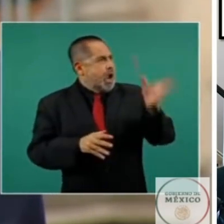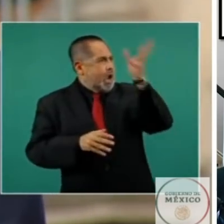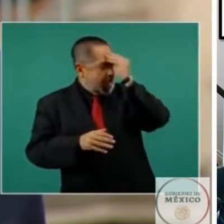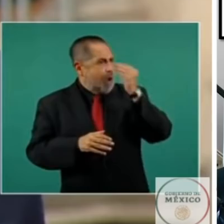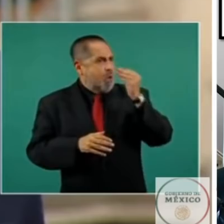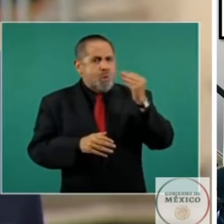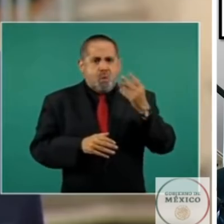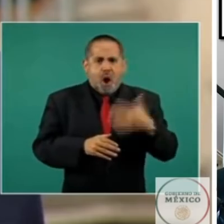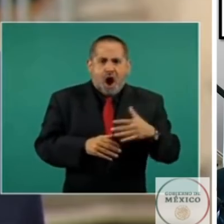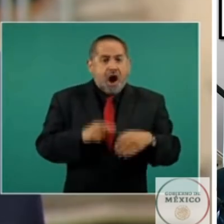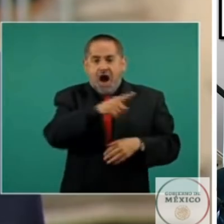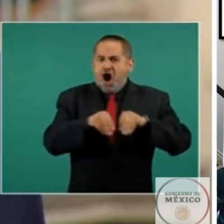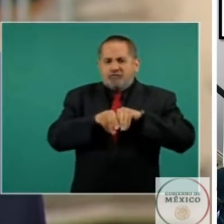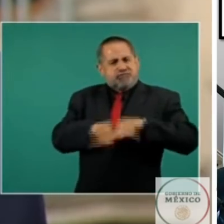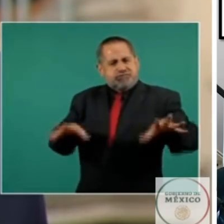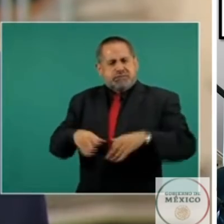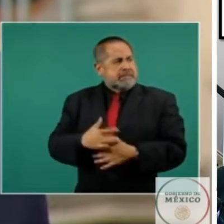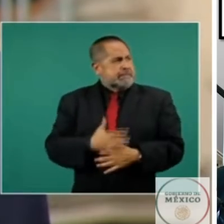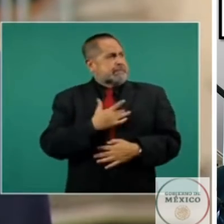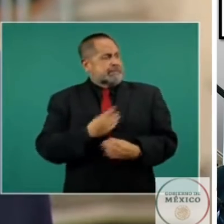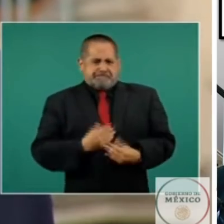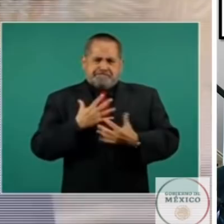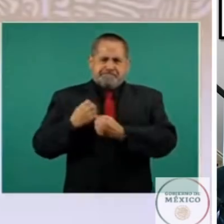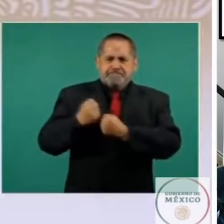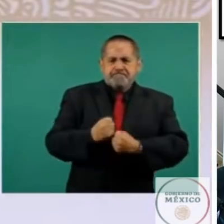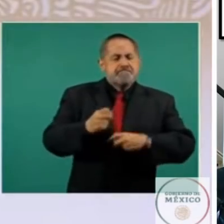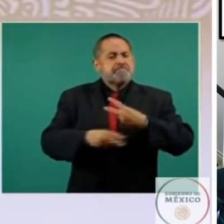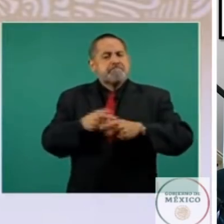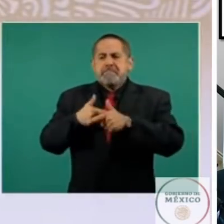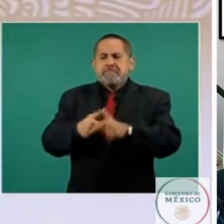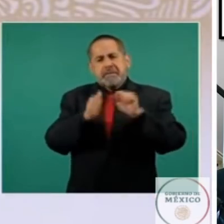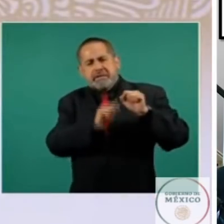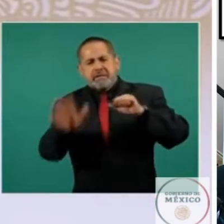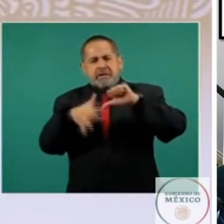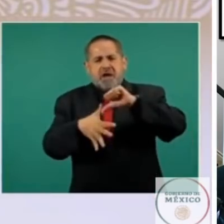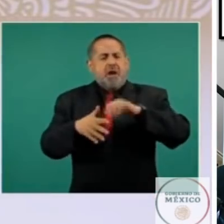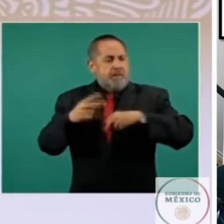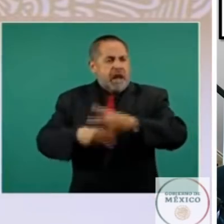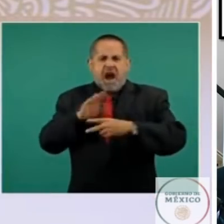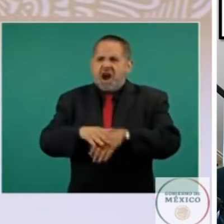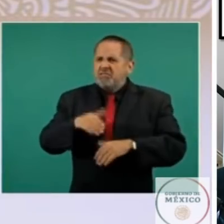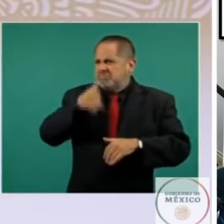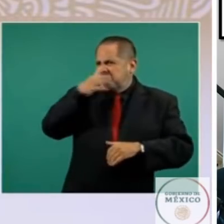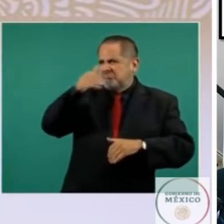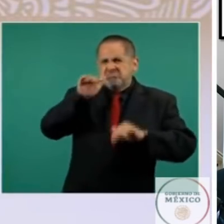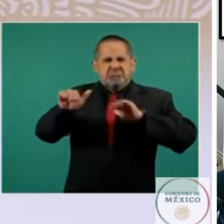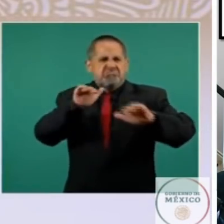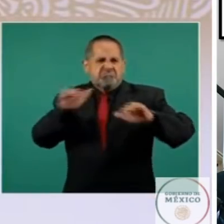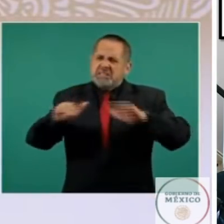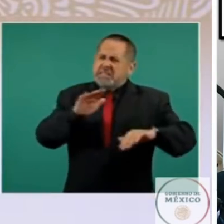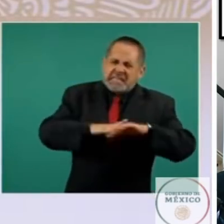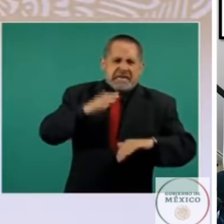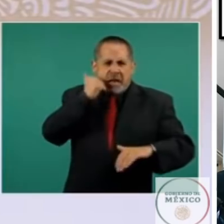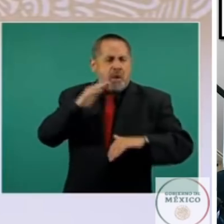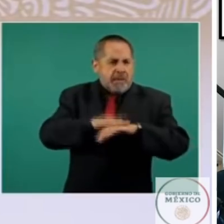popular influyó de forma decisiva en su radicalización y en la concreción de importantes demandas sociales y políticas, lo